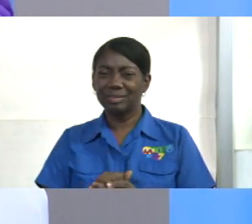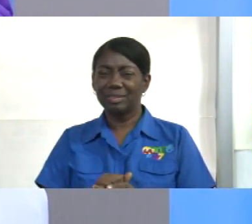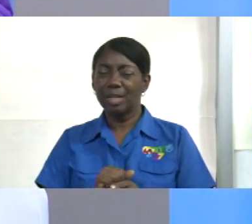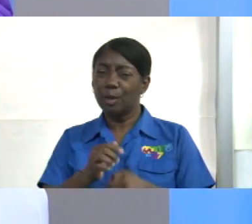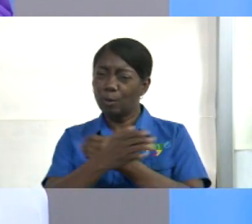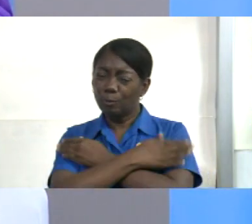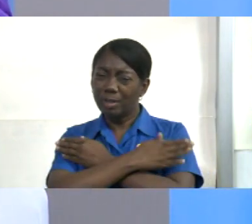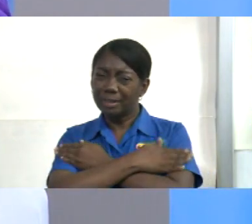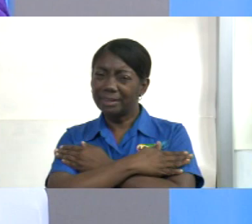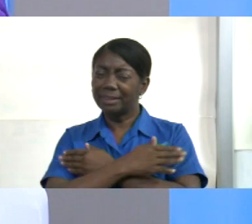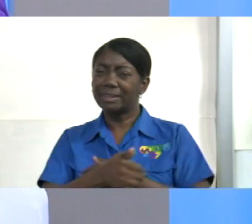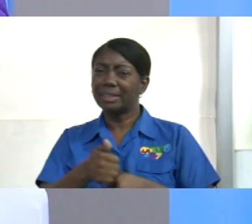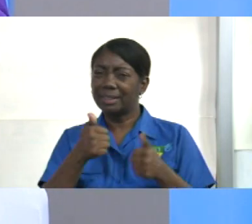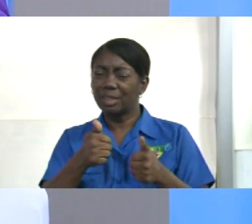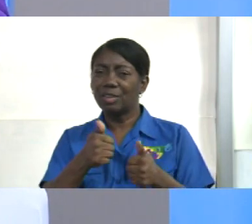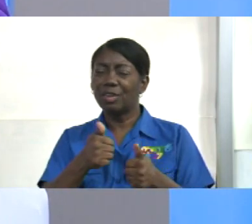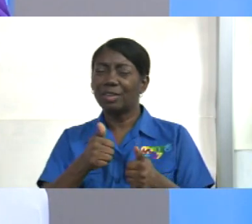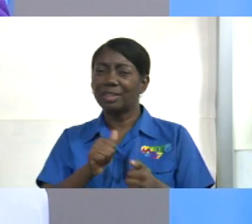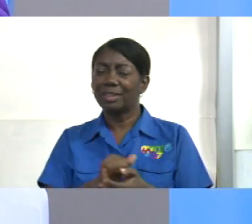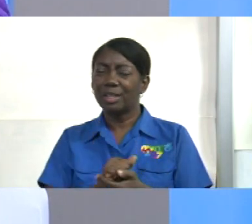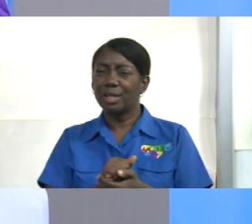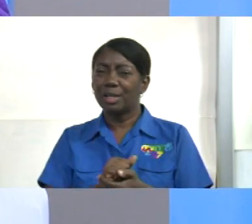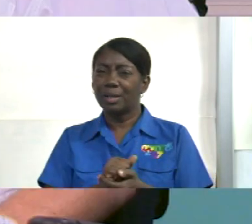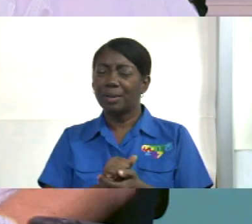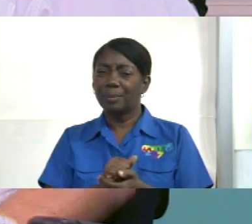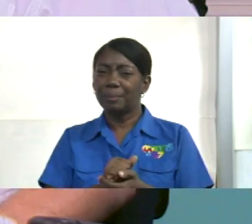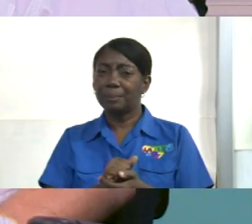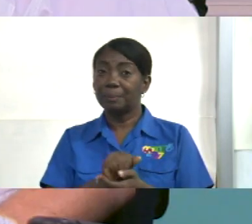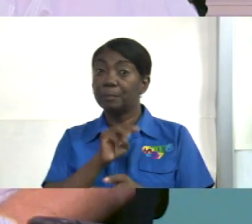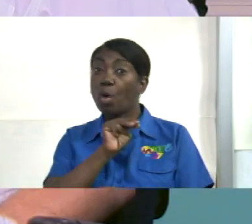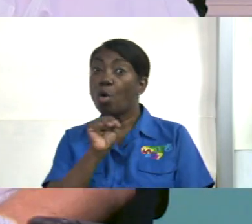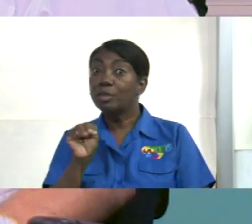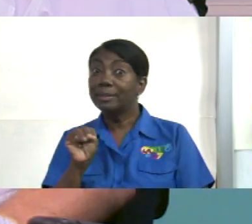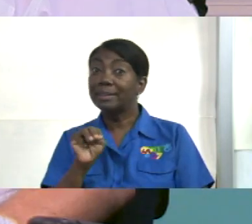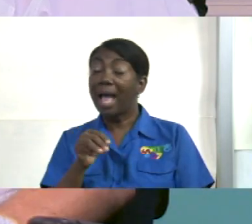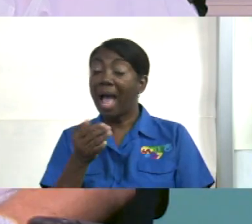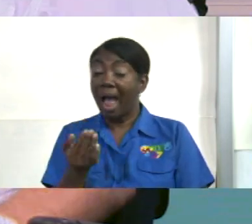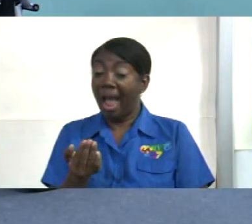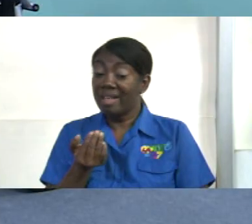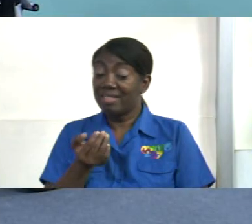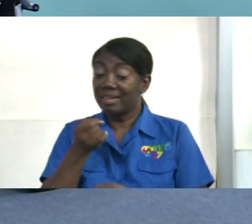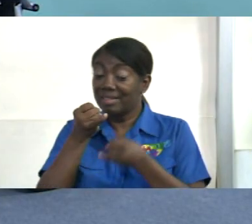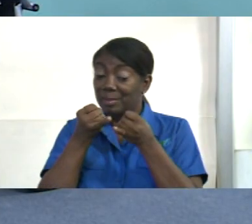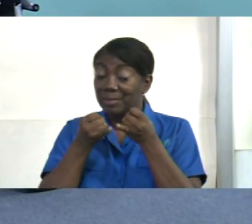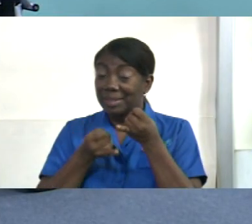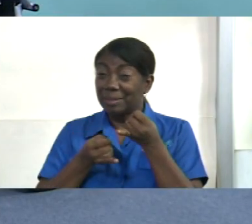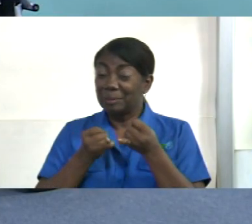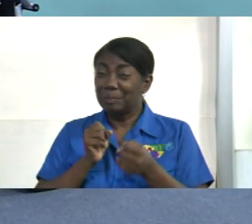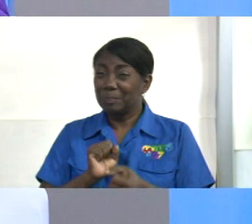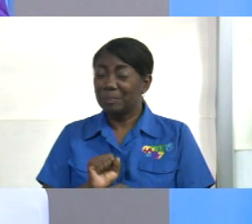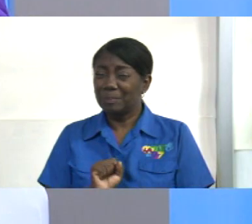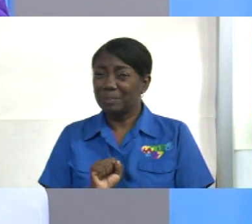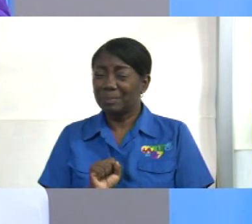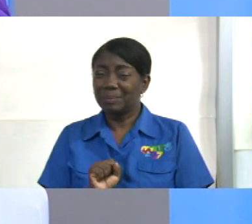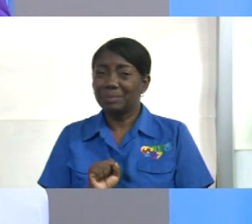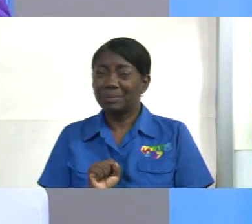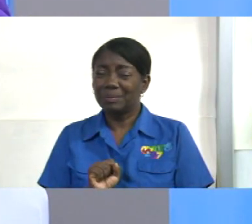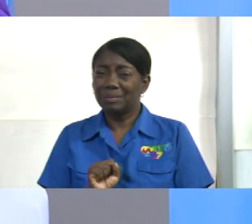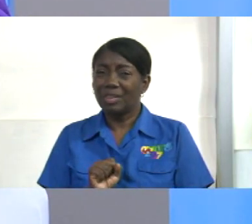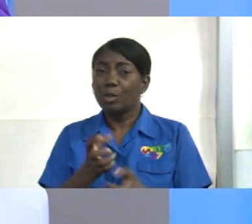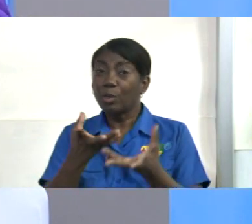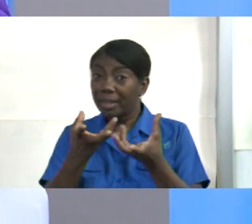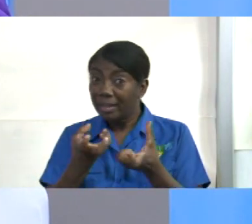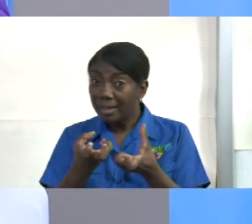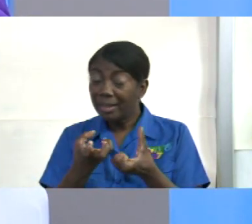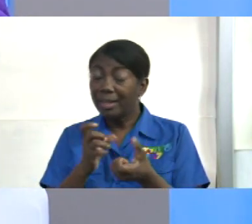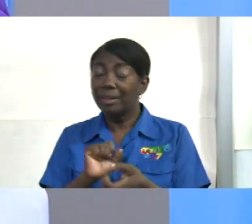felicito por eso muchas gracias Montse antes que terminemos esta entrevista de tres bloques yo le quisiera